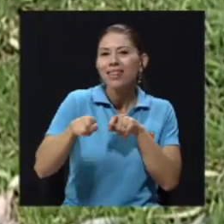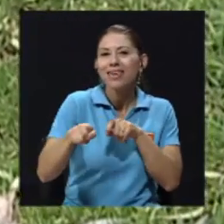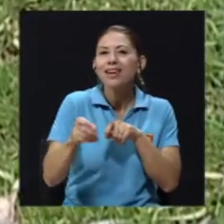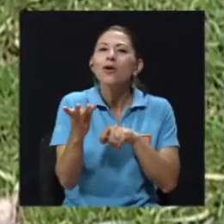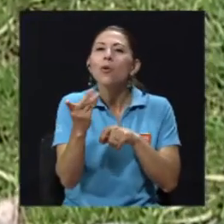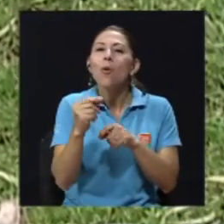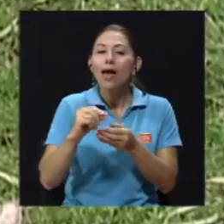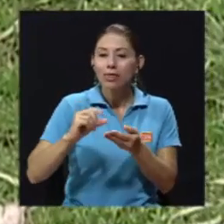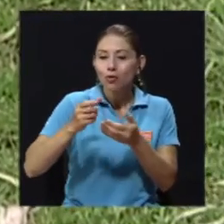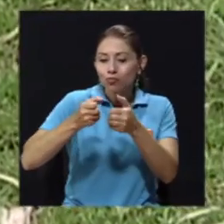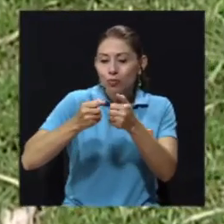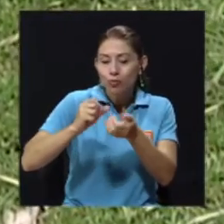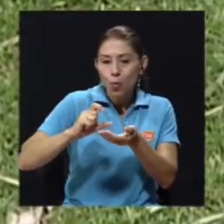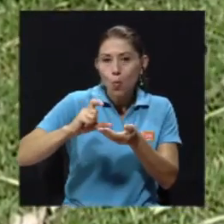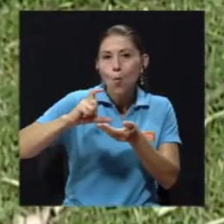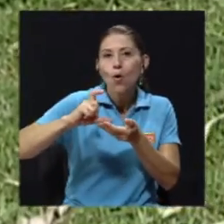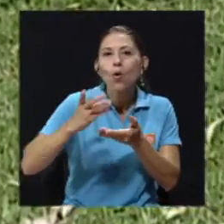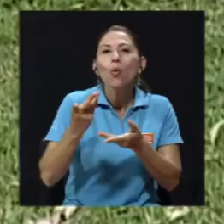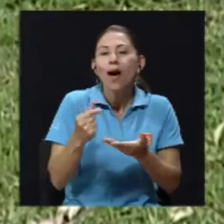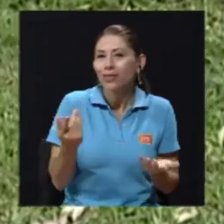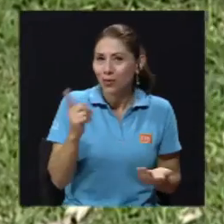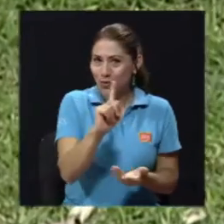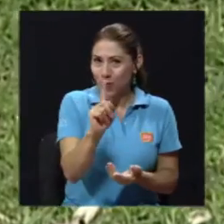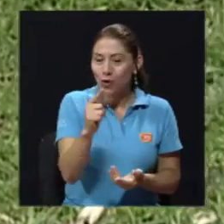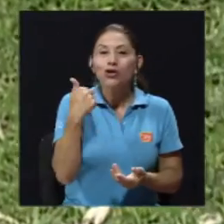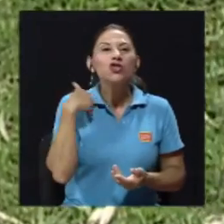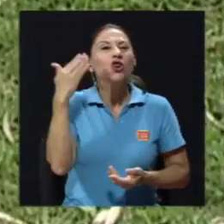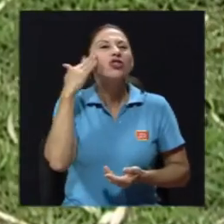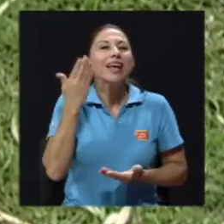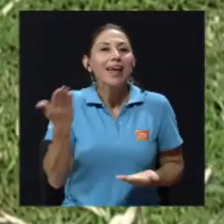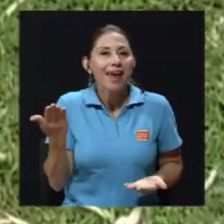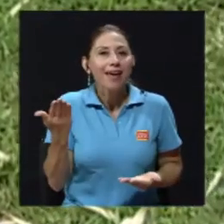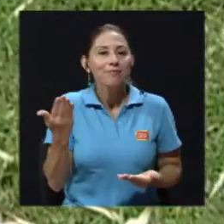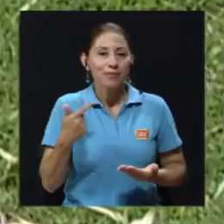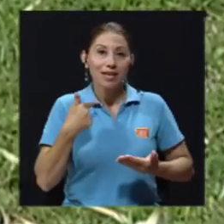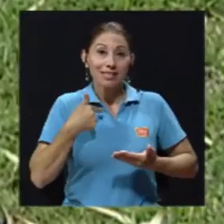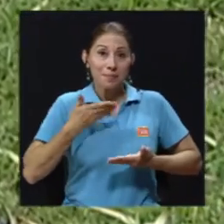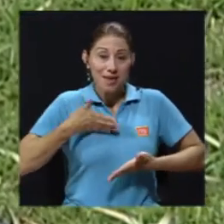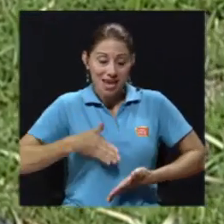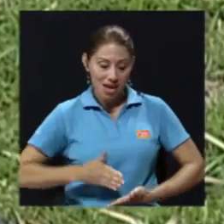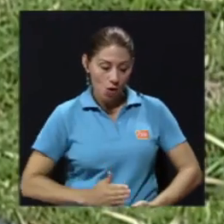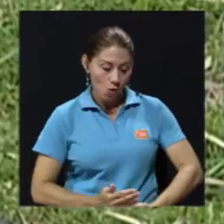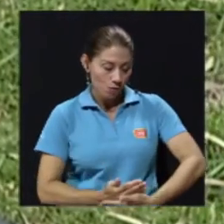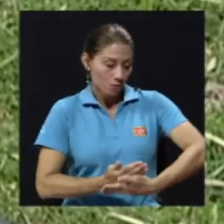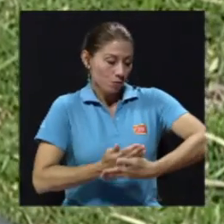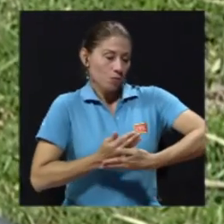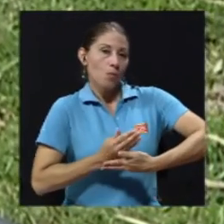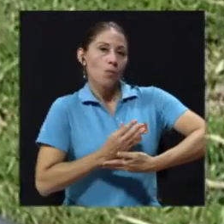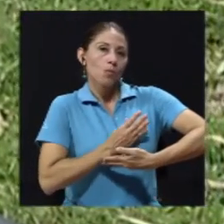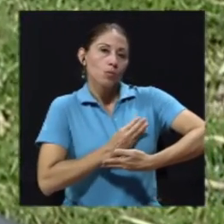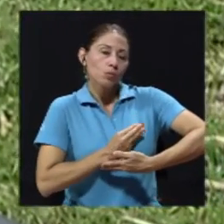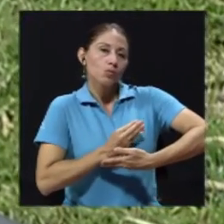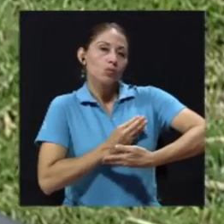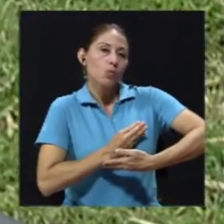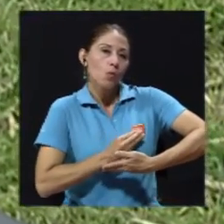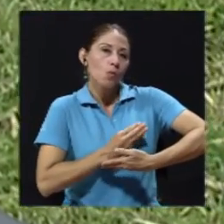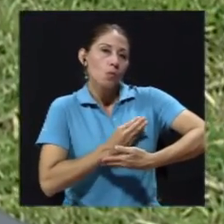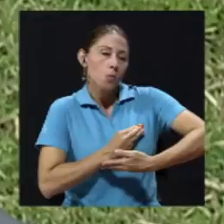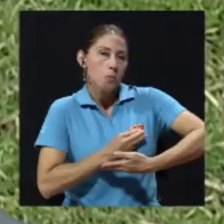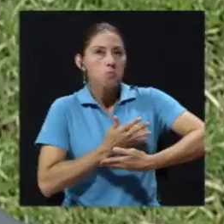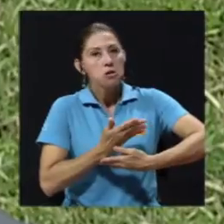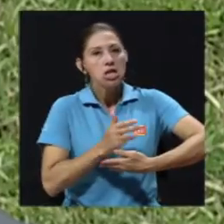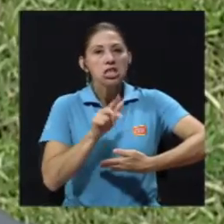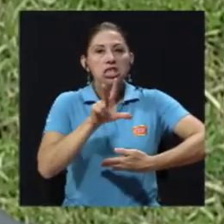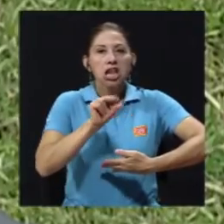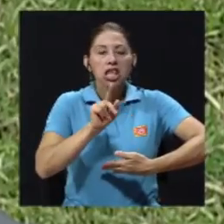puedo dar yo a mi hijo. Yo lo que sé es que si yo me pego el pecho a mi hijo y mi hijo pasa, por lo menos, si está pequeño, entre media y